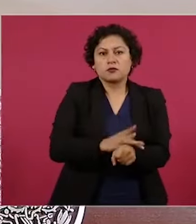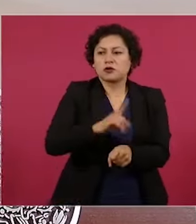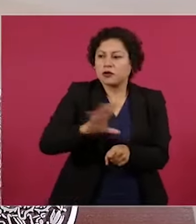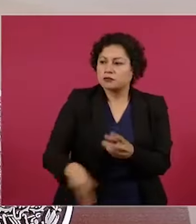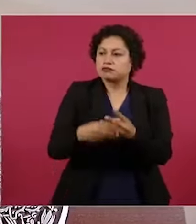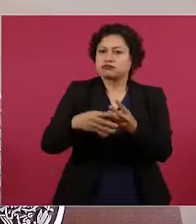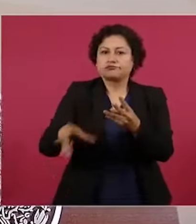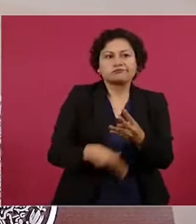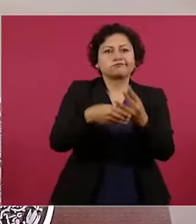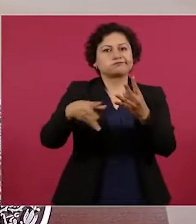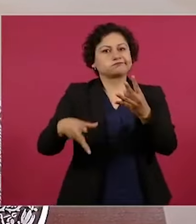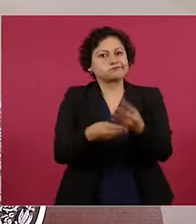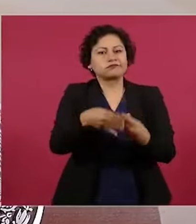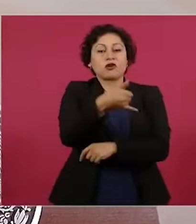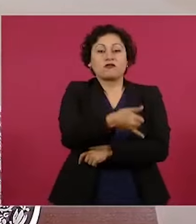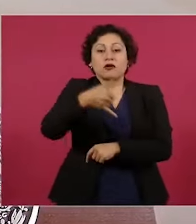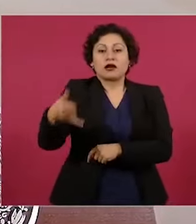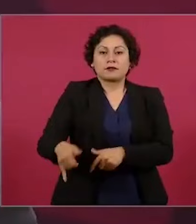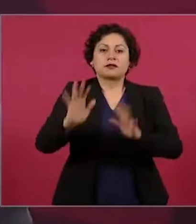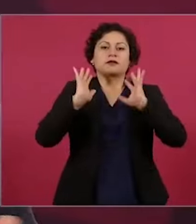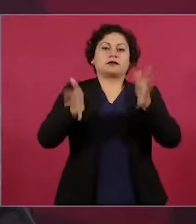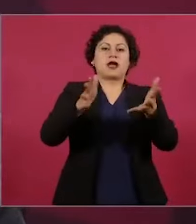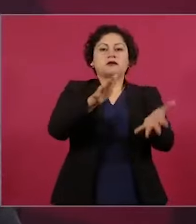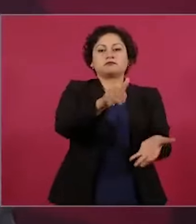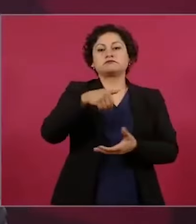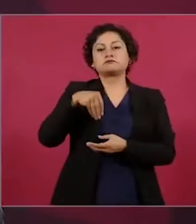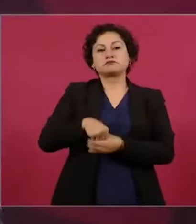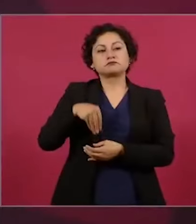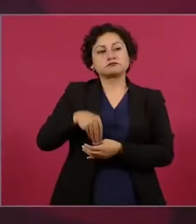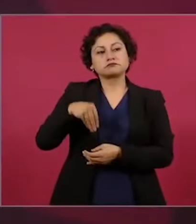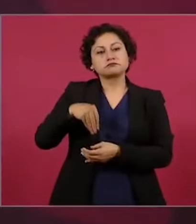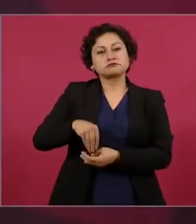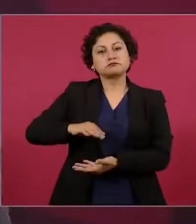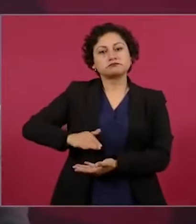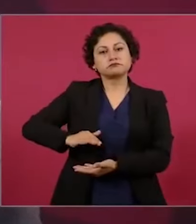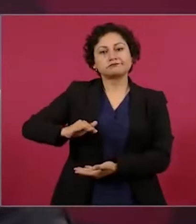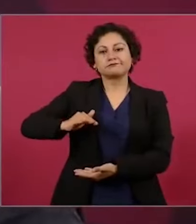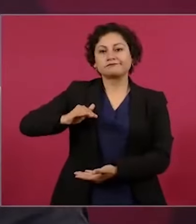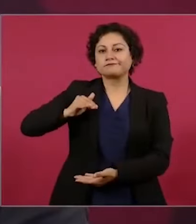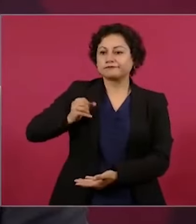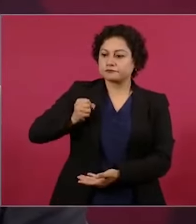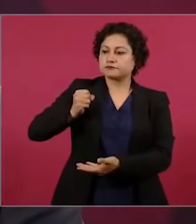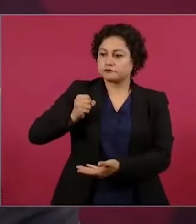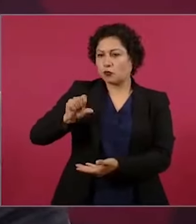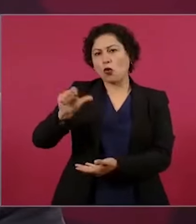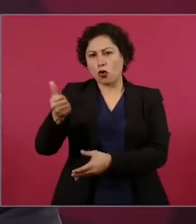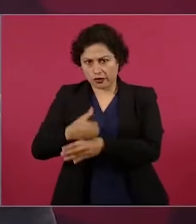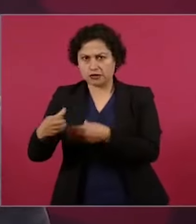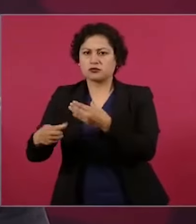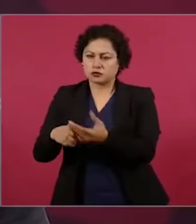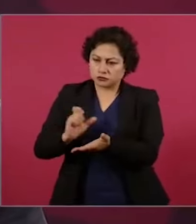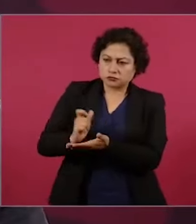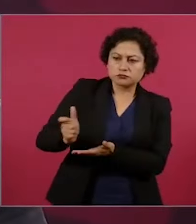Entonces, el Infonavit con eso ha formado un fondo de inversión, invierte en distintas cosas, pero la razón de hacer esta reforma es también decir, bueno,